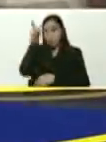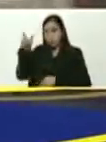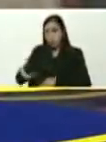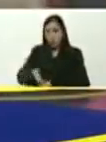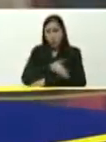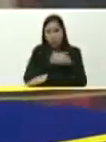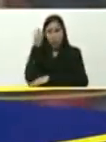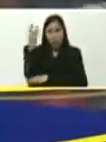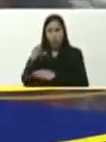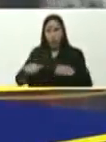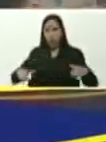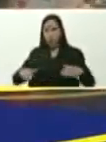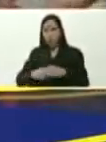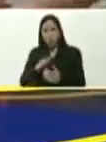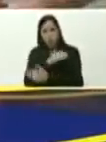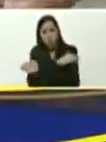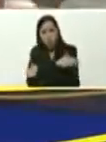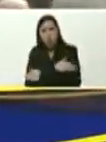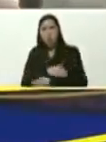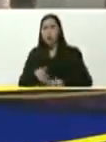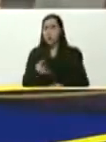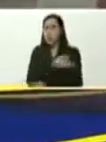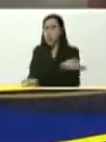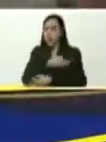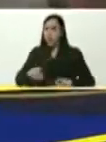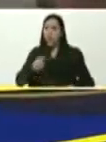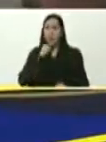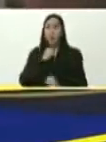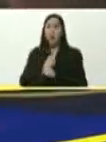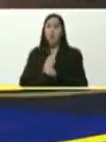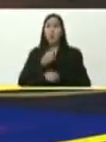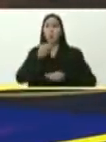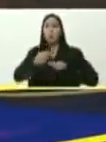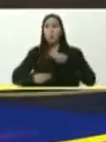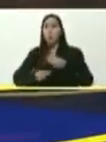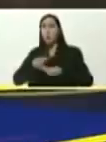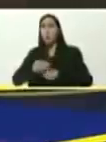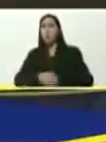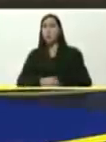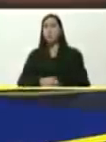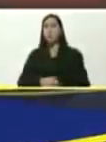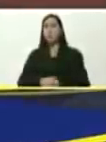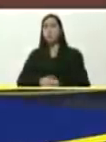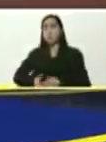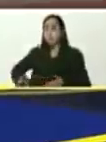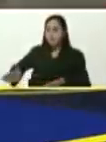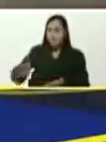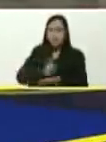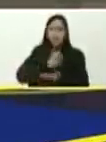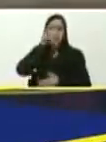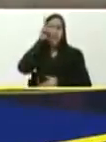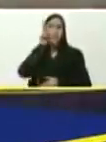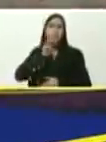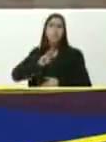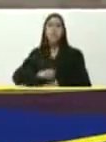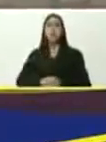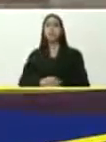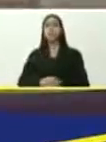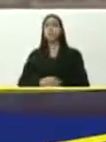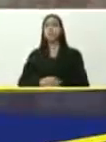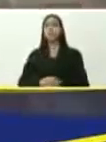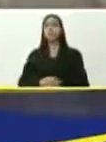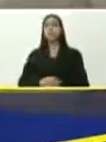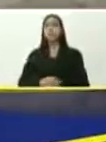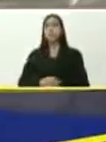Rangel, a todo su equipo de trabajo, por el extraordinario trabajo, que han hecho, en limpiar el municipio, no podemos permitir, que regrese la basura,